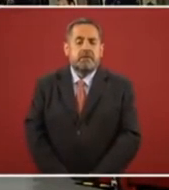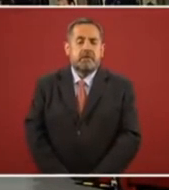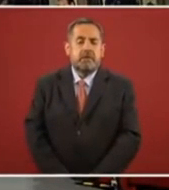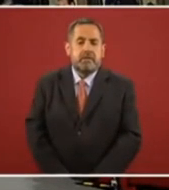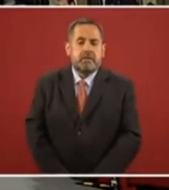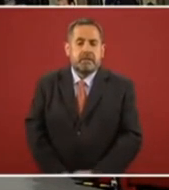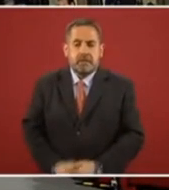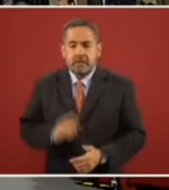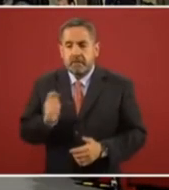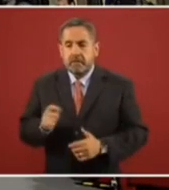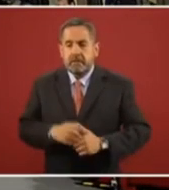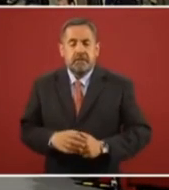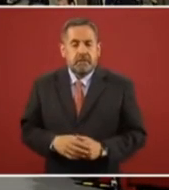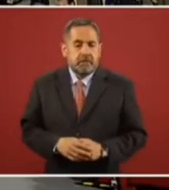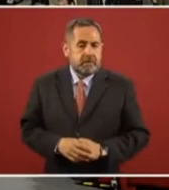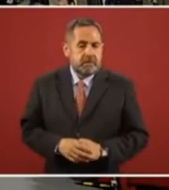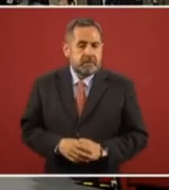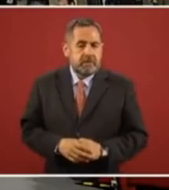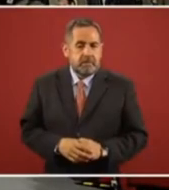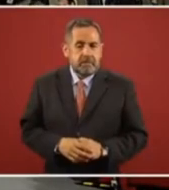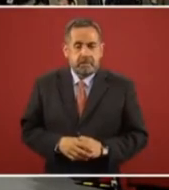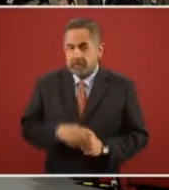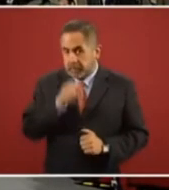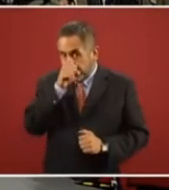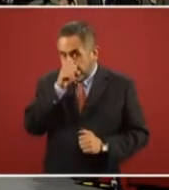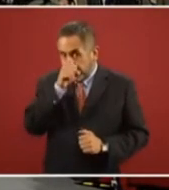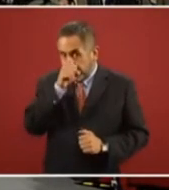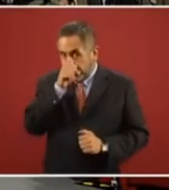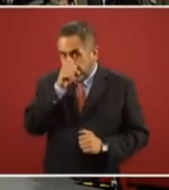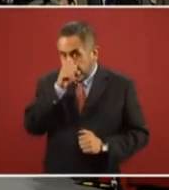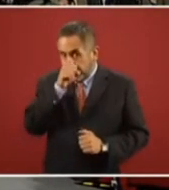porque hay algo que aplica